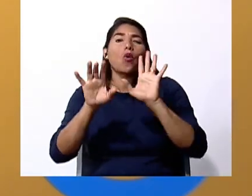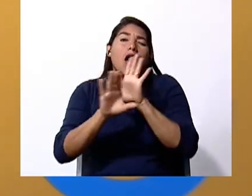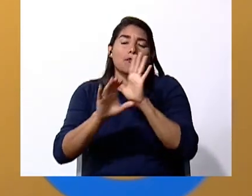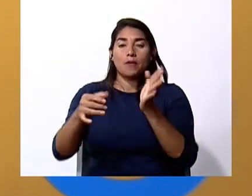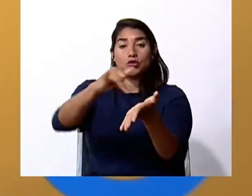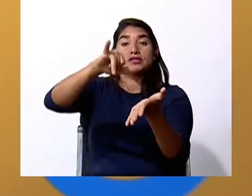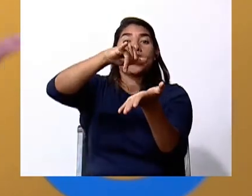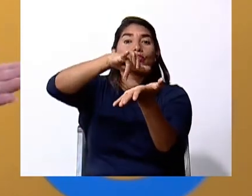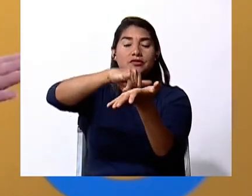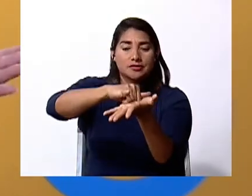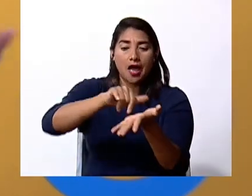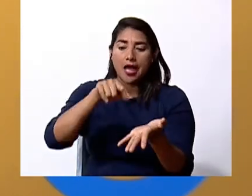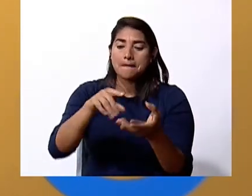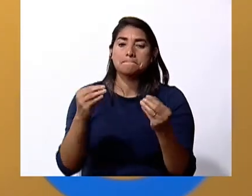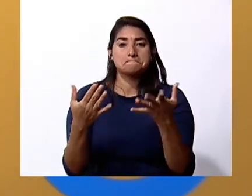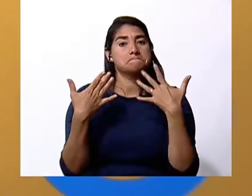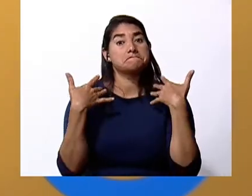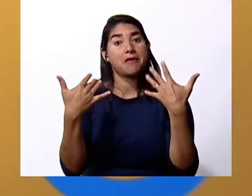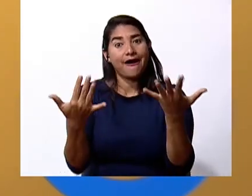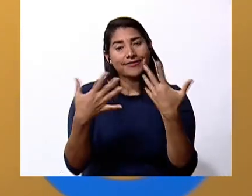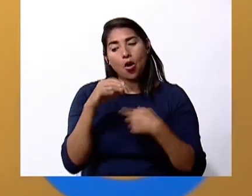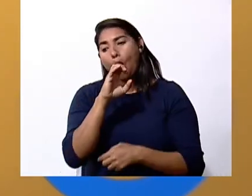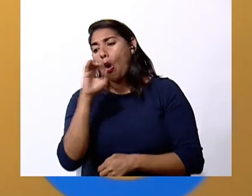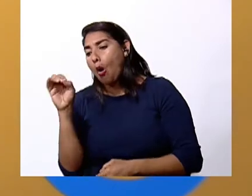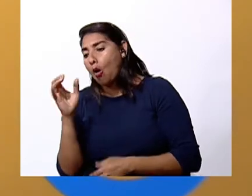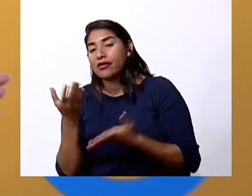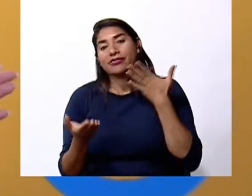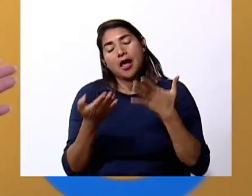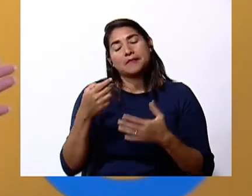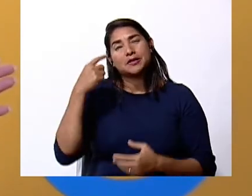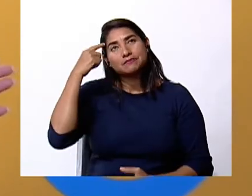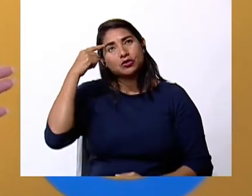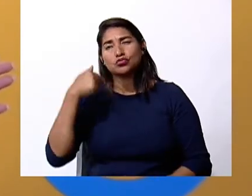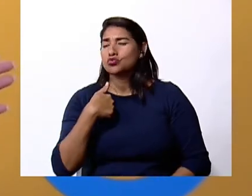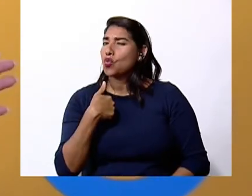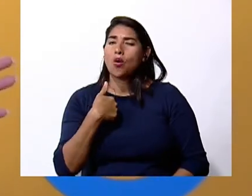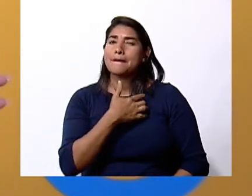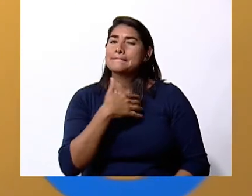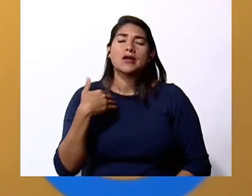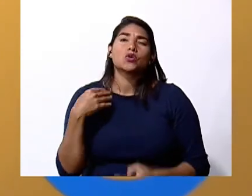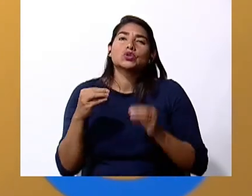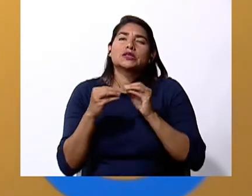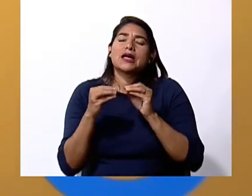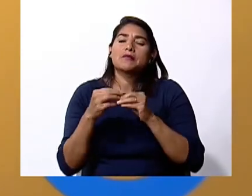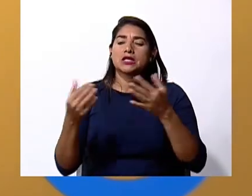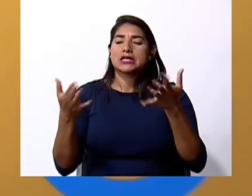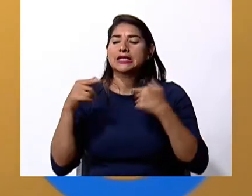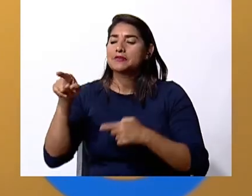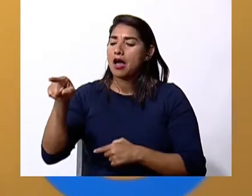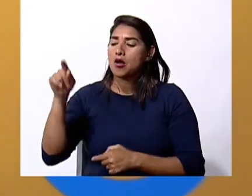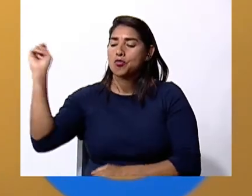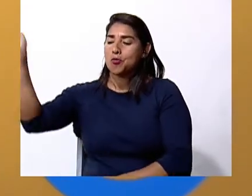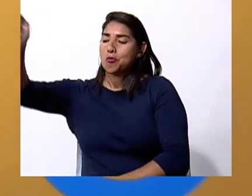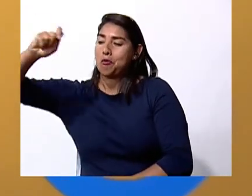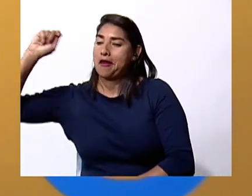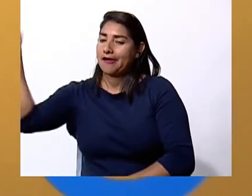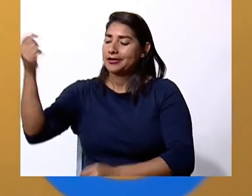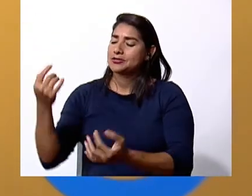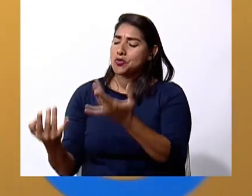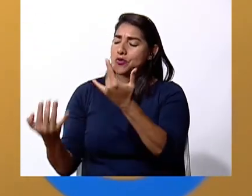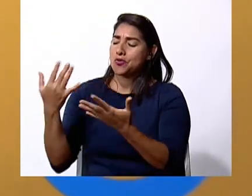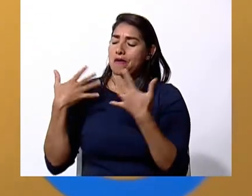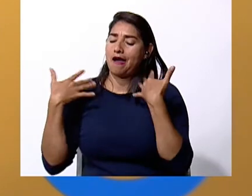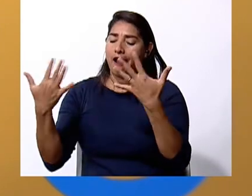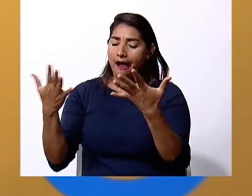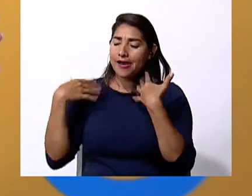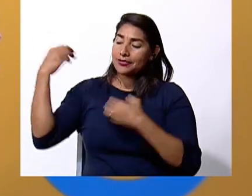ejemplo porque es más fresco o que digo no resulta que a mí me gusta más el clima de Guanacaste porque es más caliente